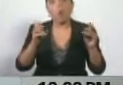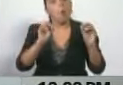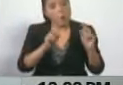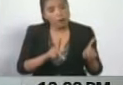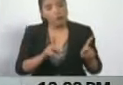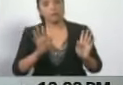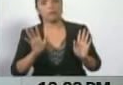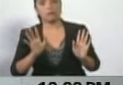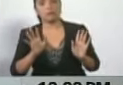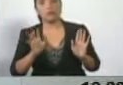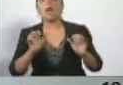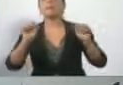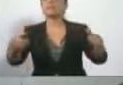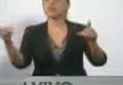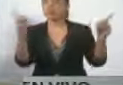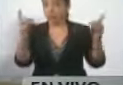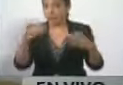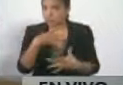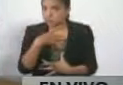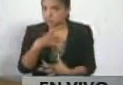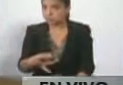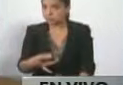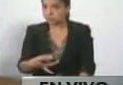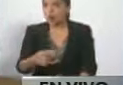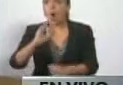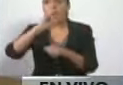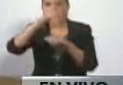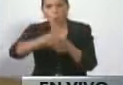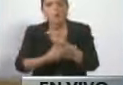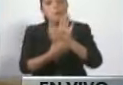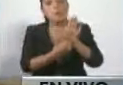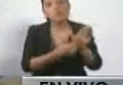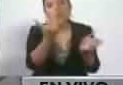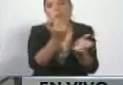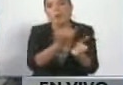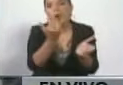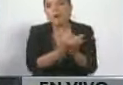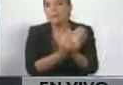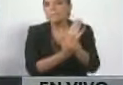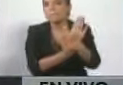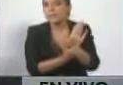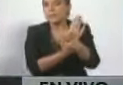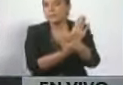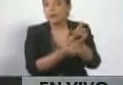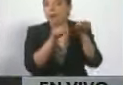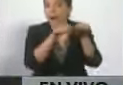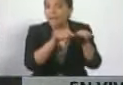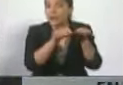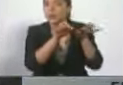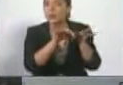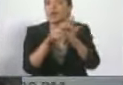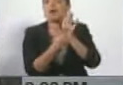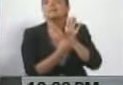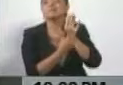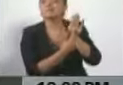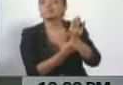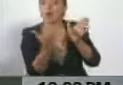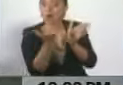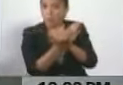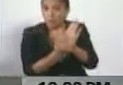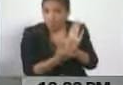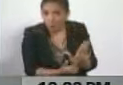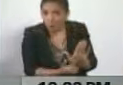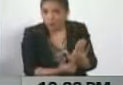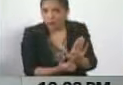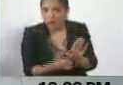Se dio un debate bien interesante. Jorge le mostró todas las pruebas y los convenció con las pruebas que le mostró que ese